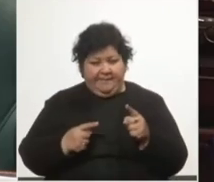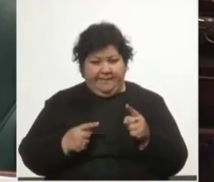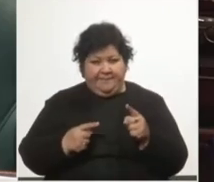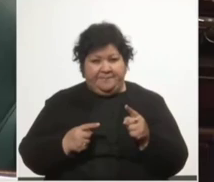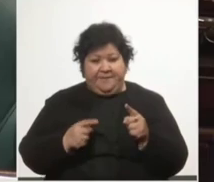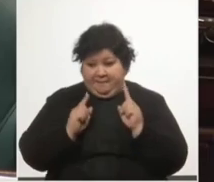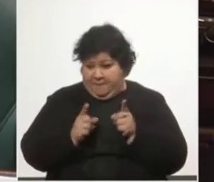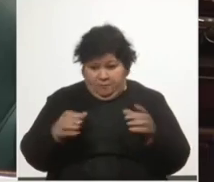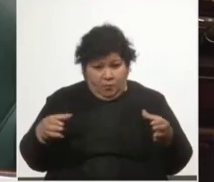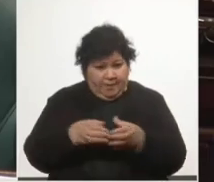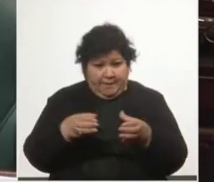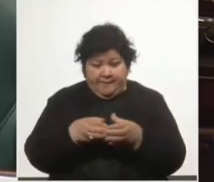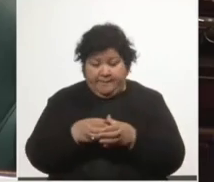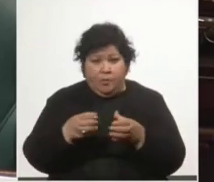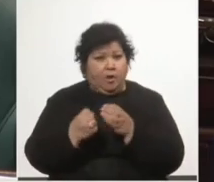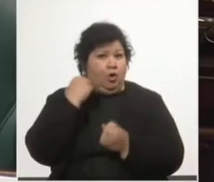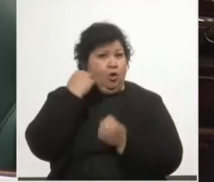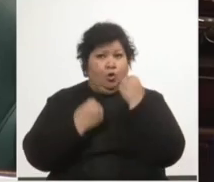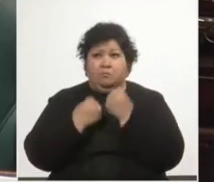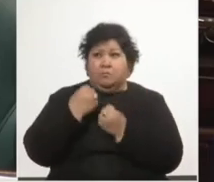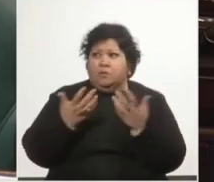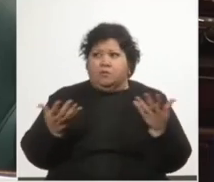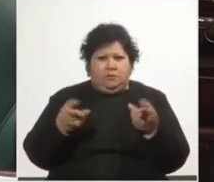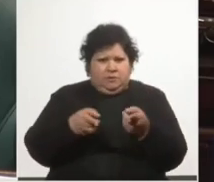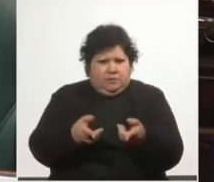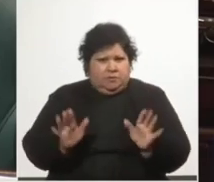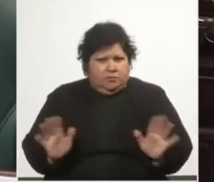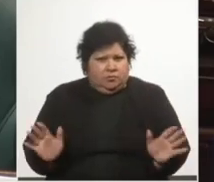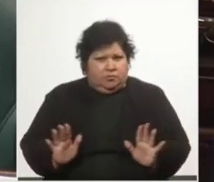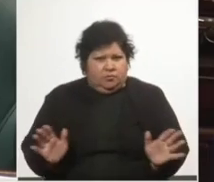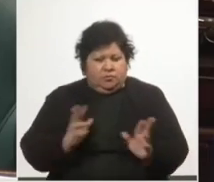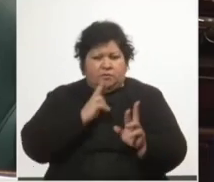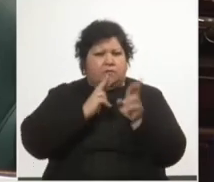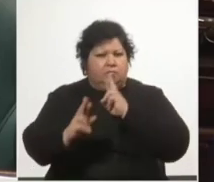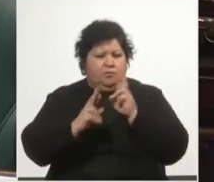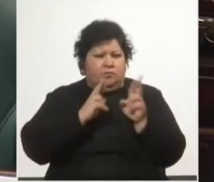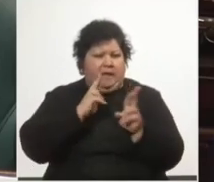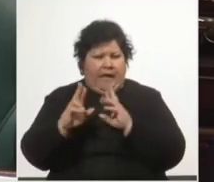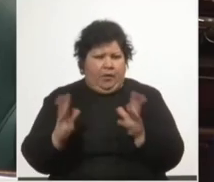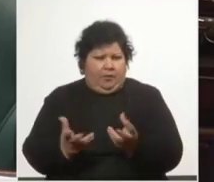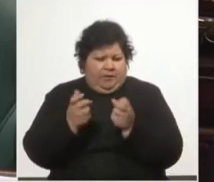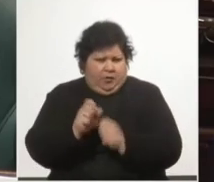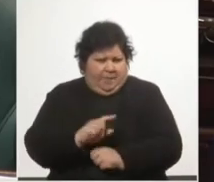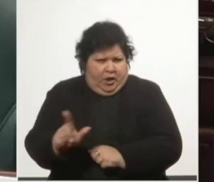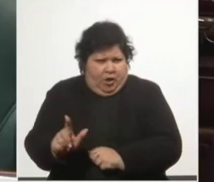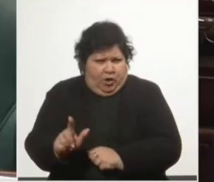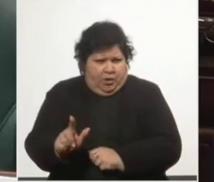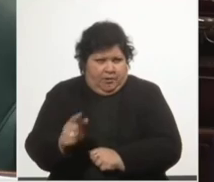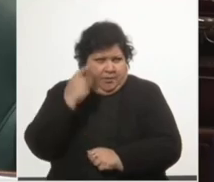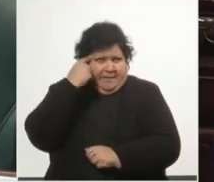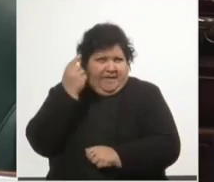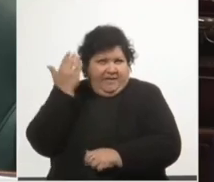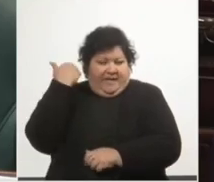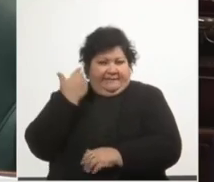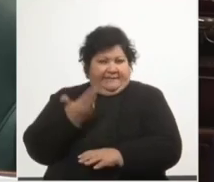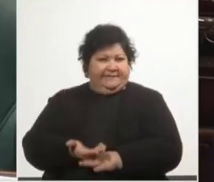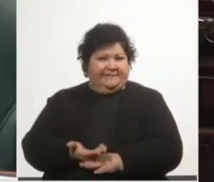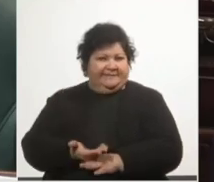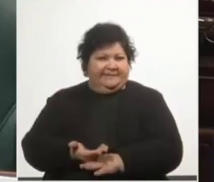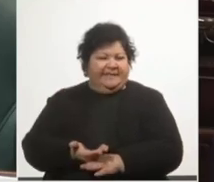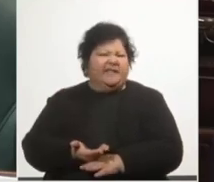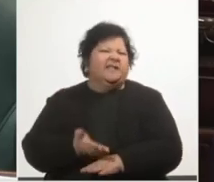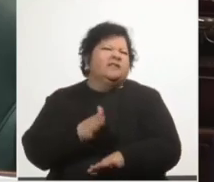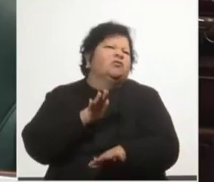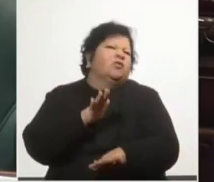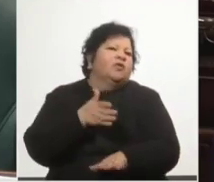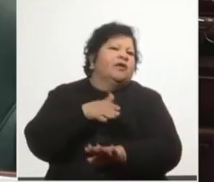mismo equipo económico nos dice que ello no responde a que los resultados obtenidos hayan sido peores a lo previsto, sino que carga las tintas sobre la nueva